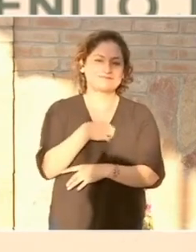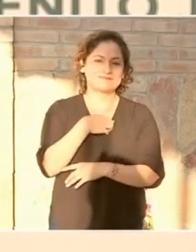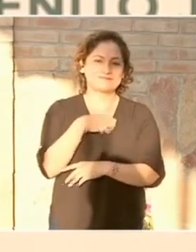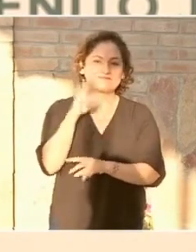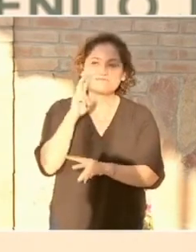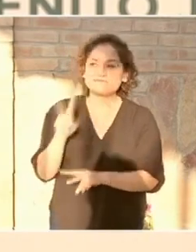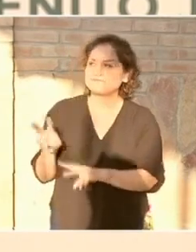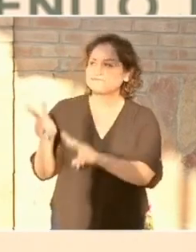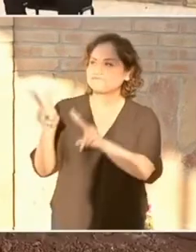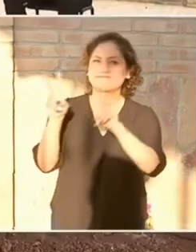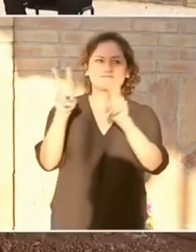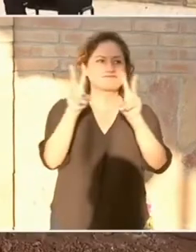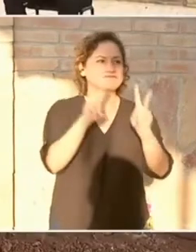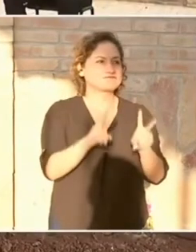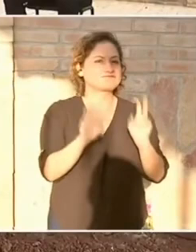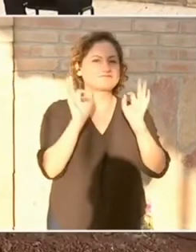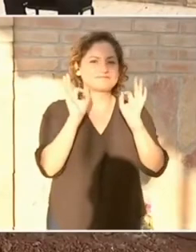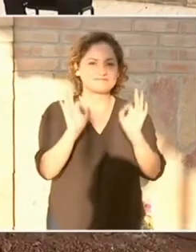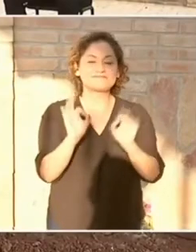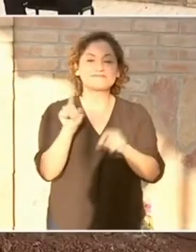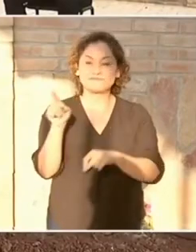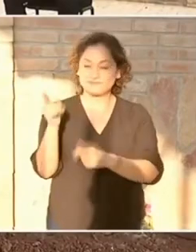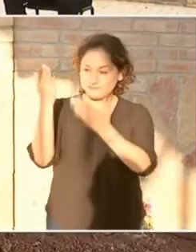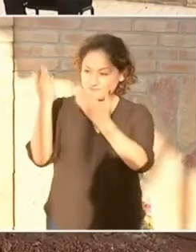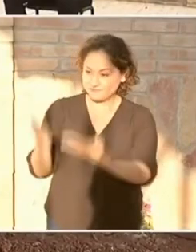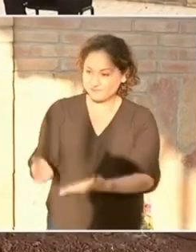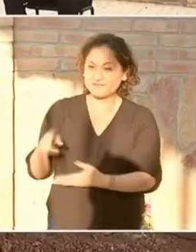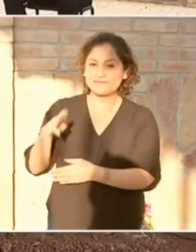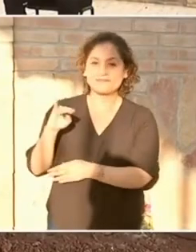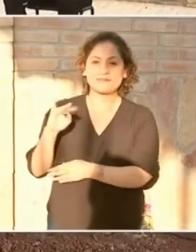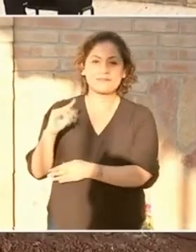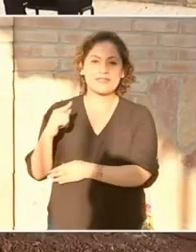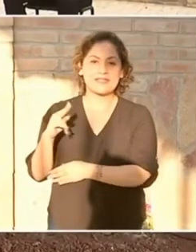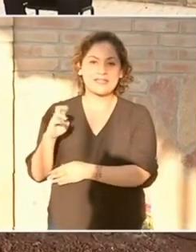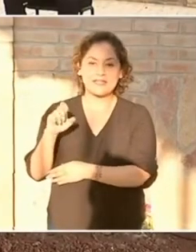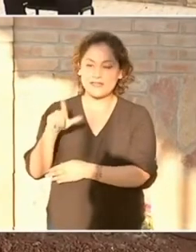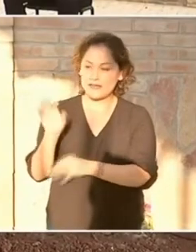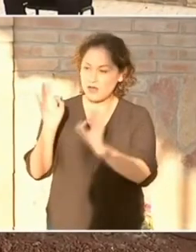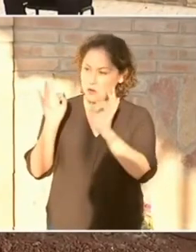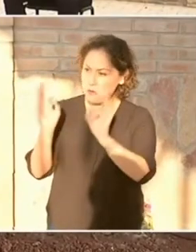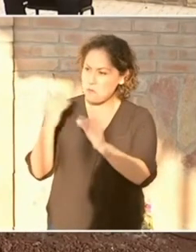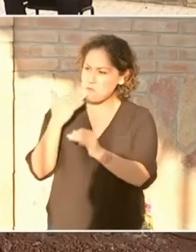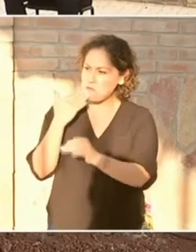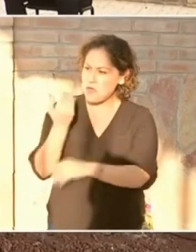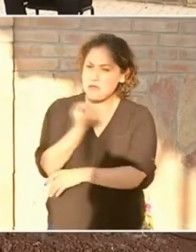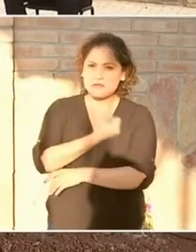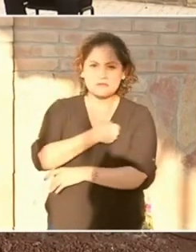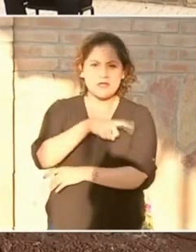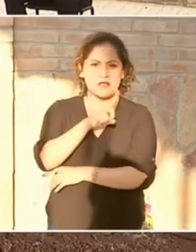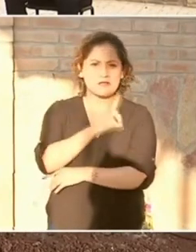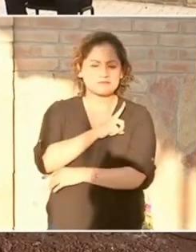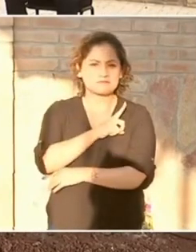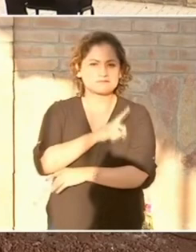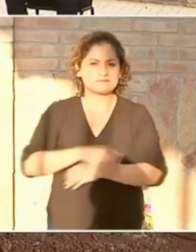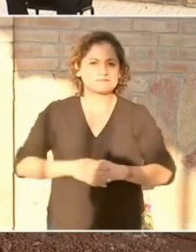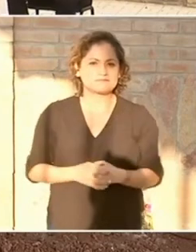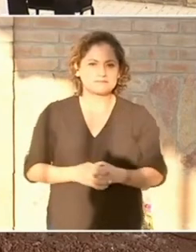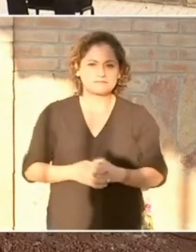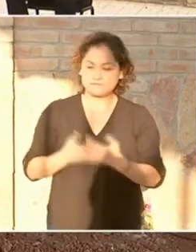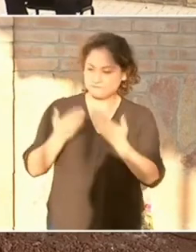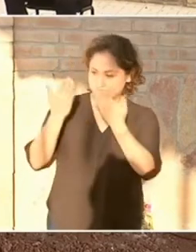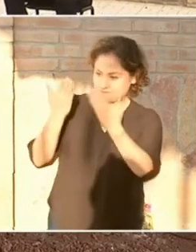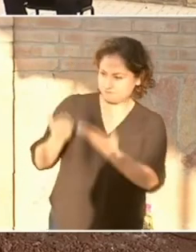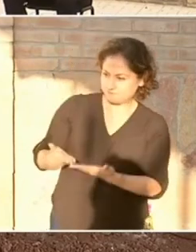buen estado de salud a Miguel. Cada vez lo veo